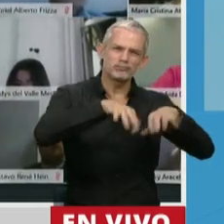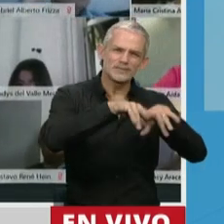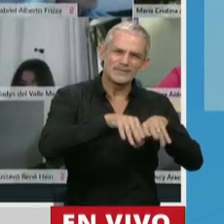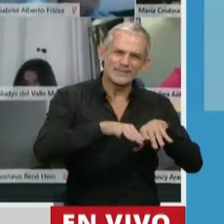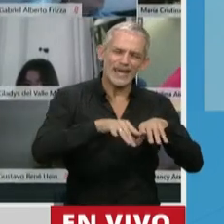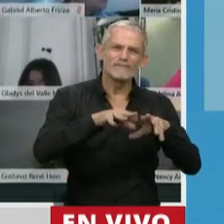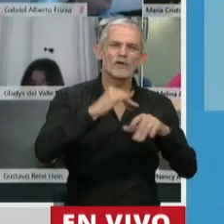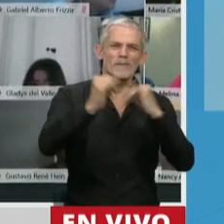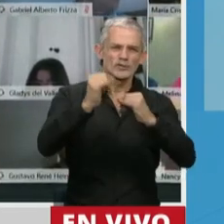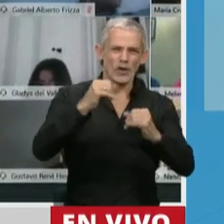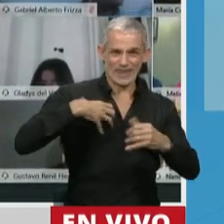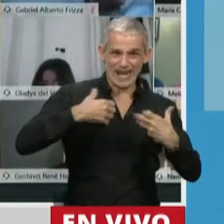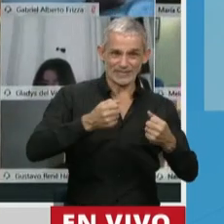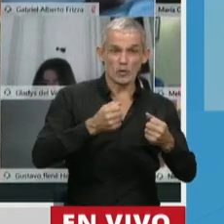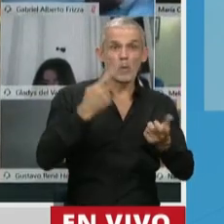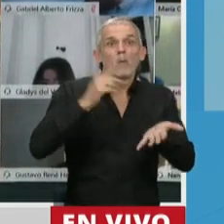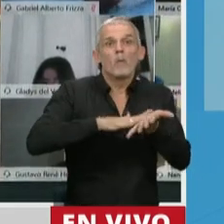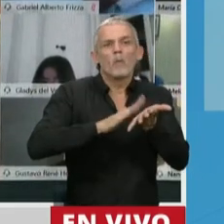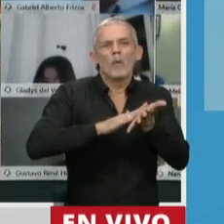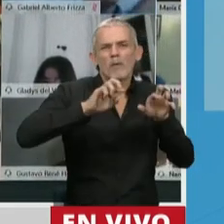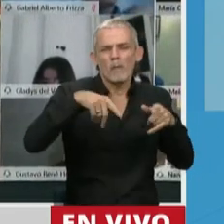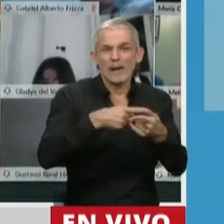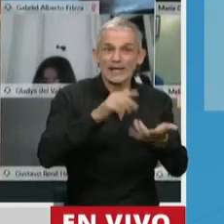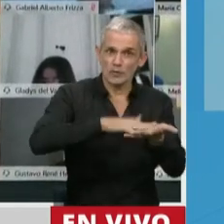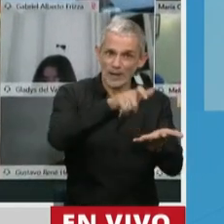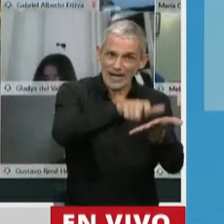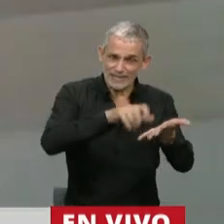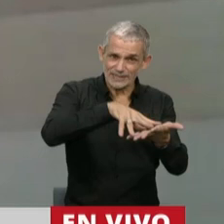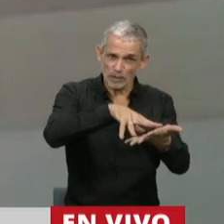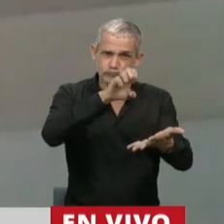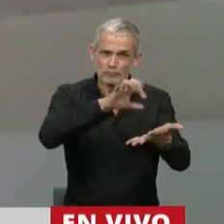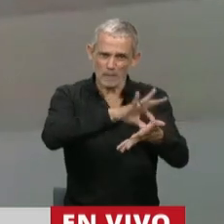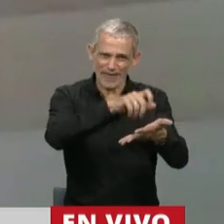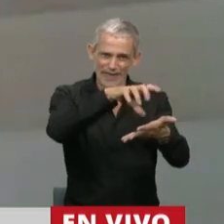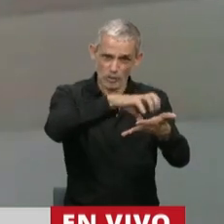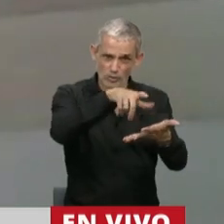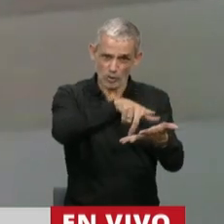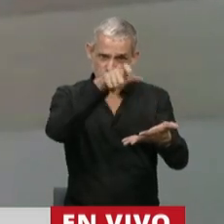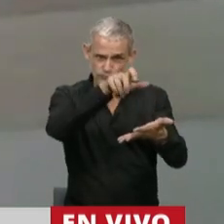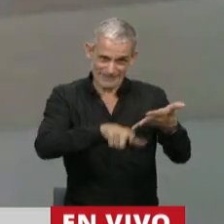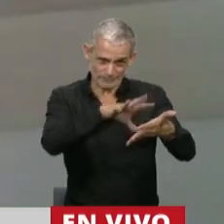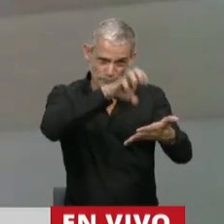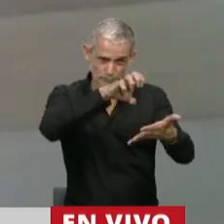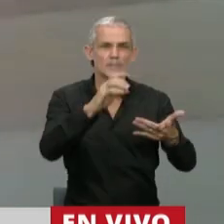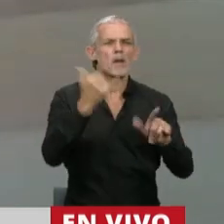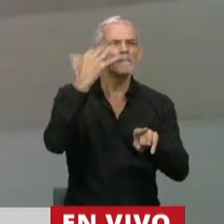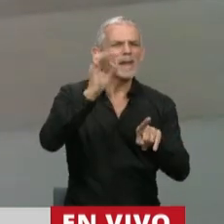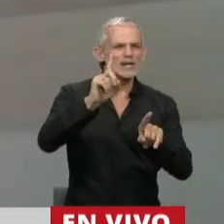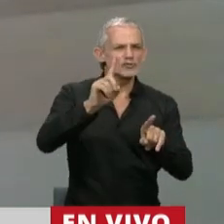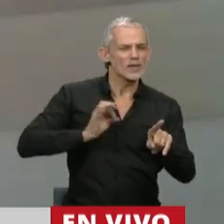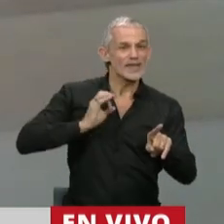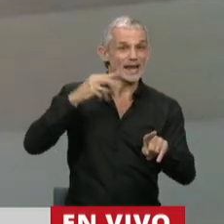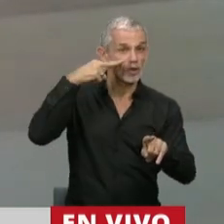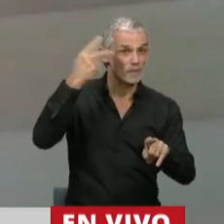que elaboró un plan piloto en relación a las recetas médicas digitales y que posibilitó que en mayo del año